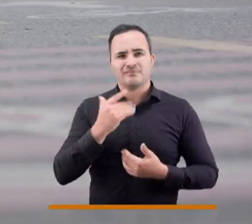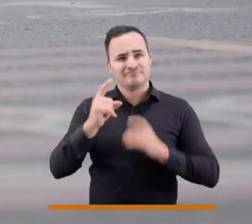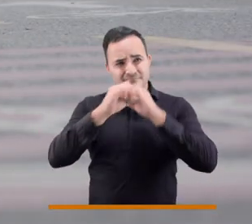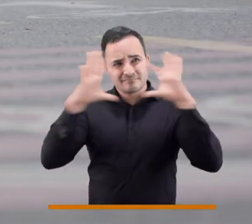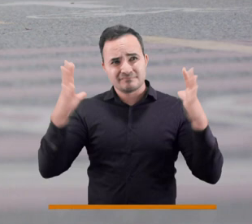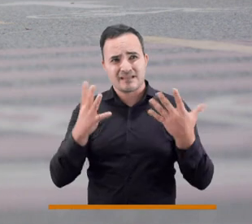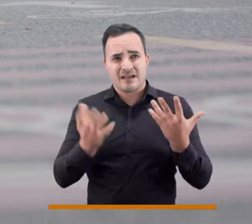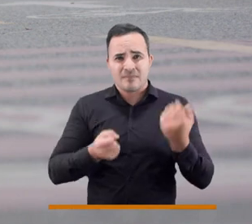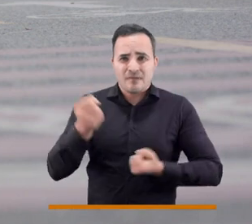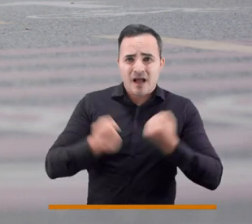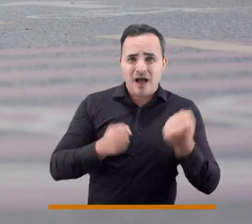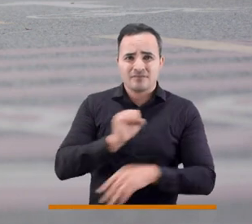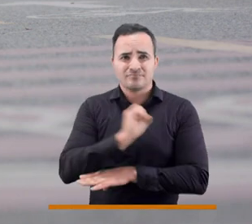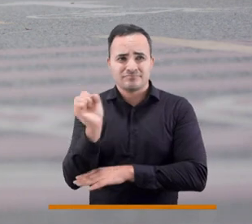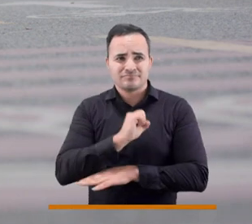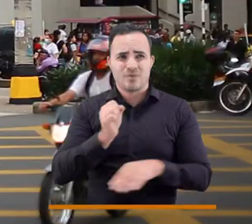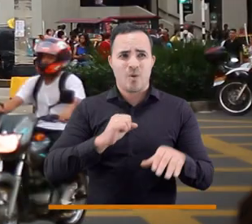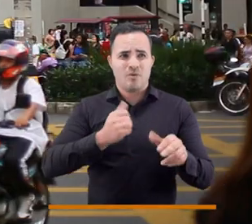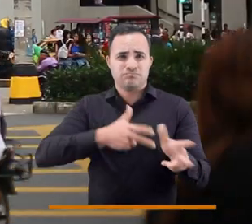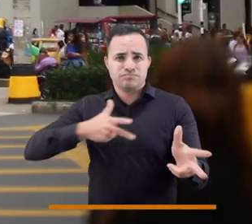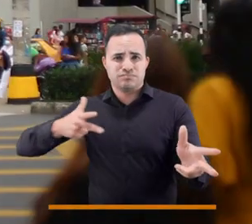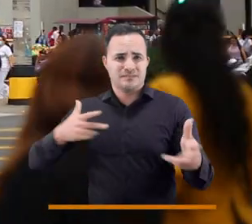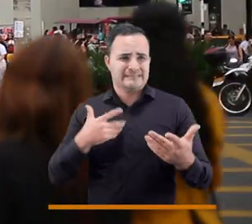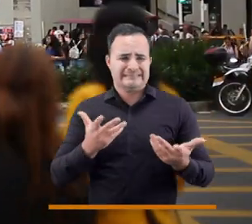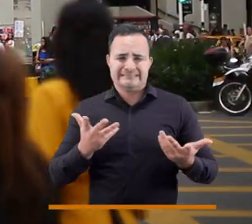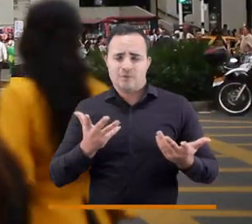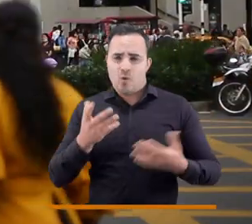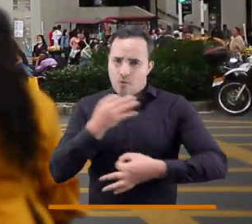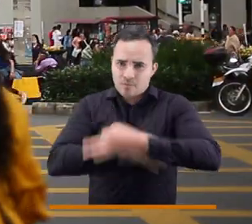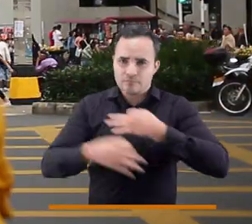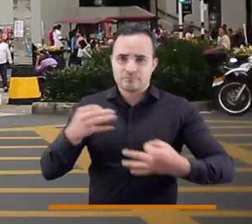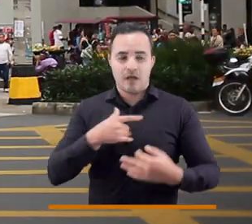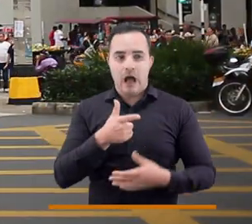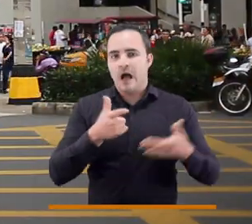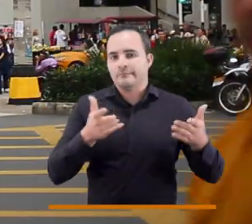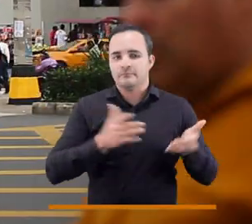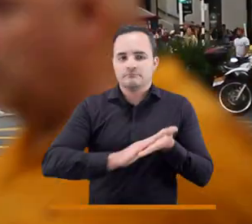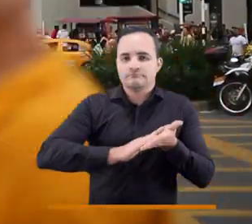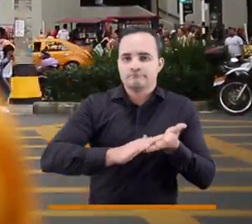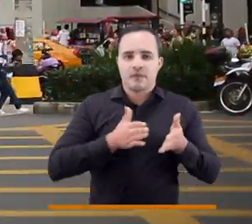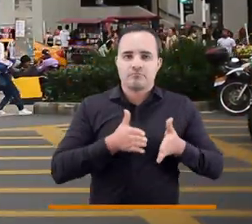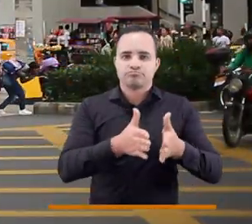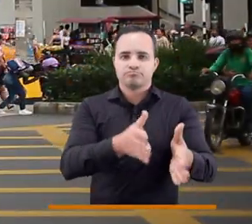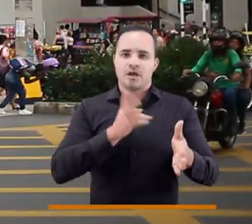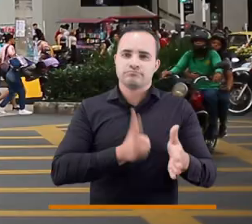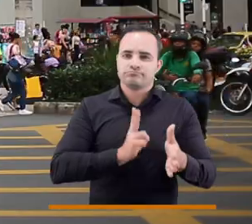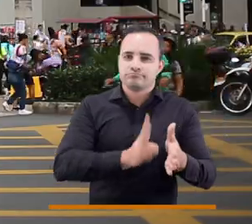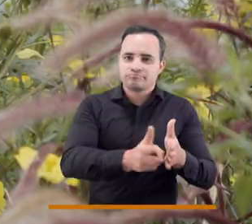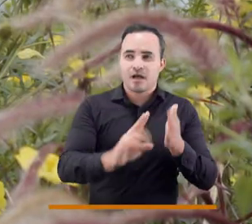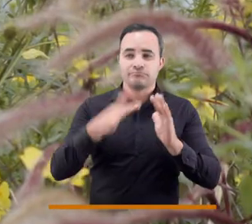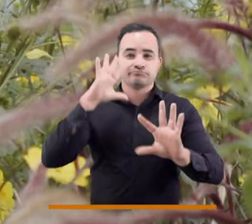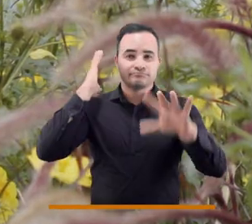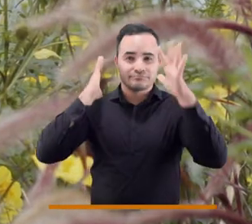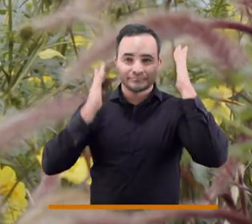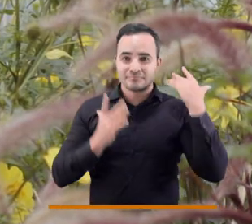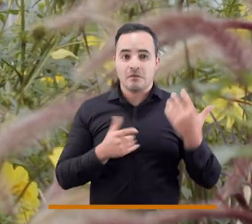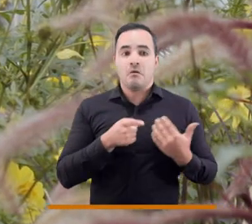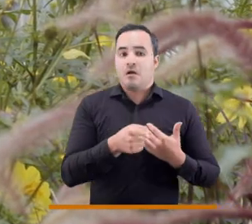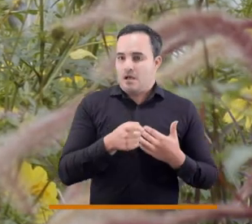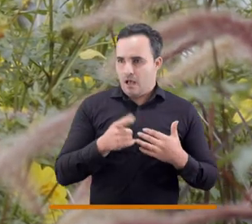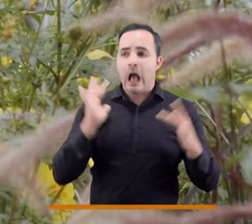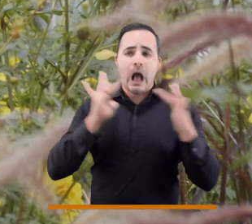parqueaderos ni tantos autos desplazándose, sino que esas zonas se vayan convirtiendo en zonas peatonales, verdes, que tengan